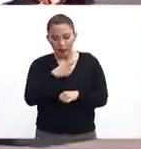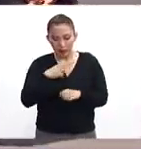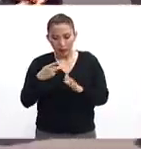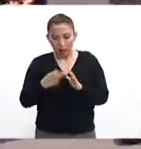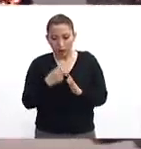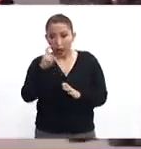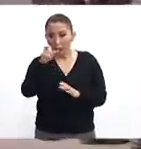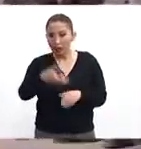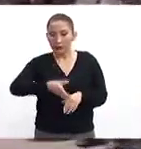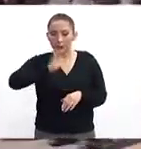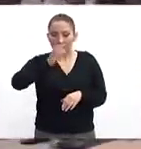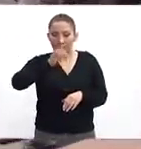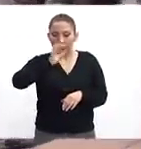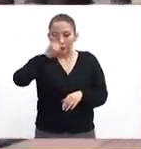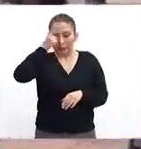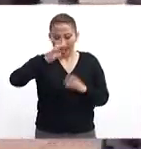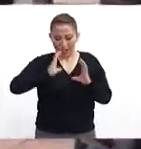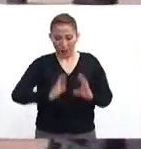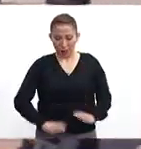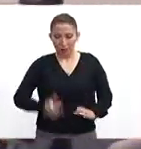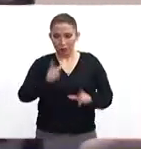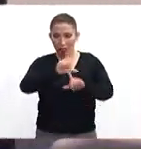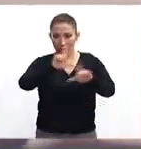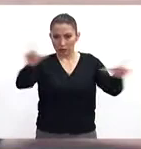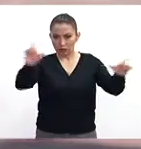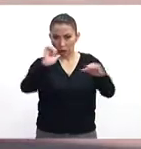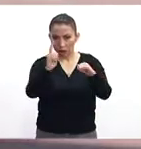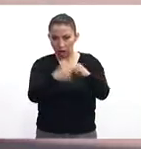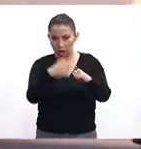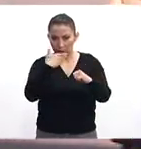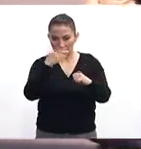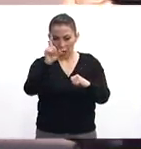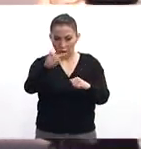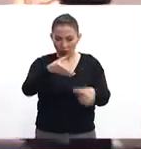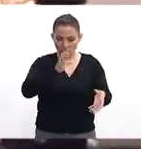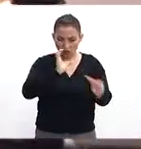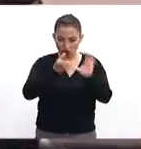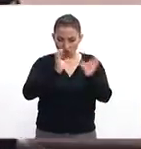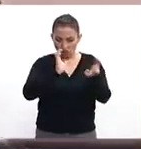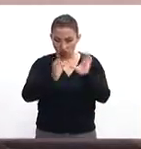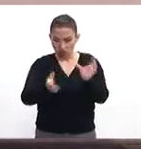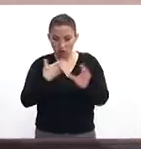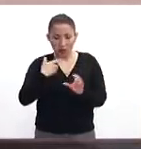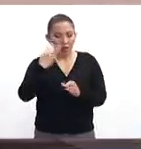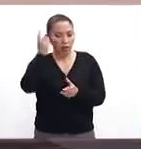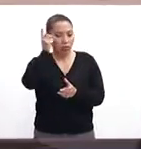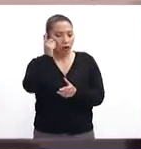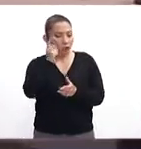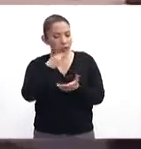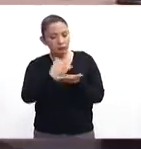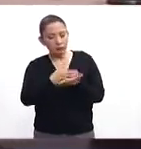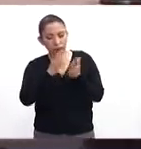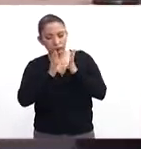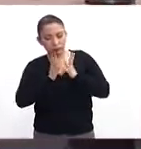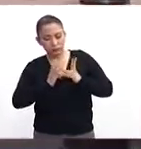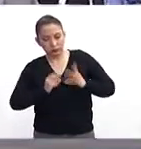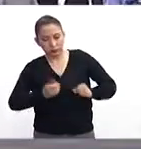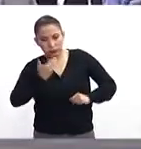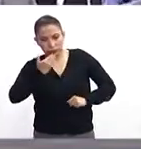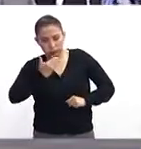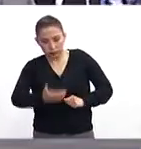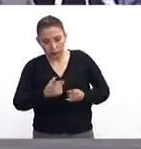suficiente agua para que nuestro organismo esté listo, esté preparado, bien hidratado, que tratemos de dormir siete, ocho horas al día,